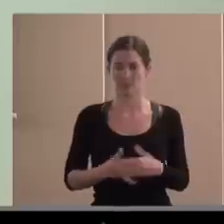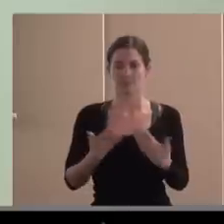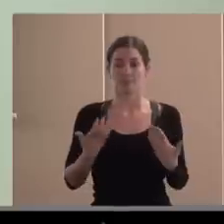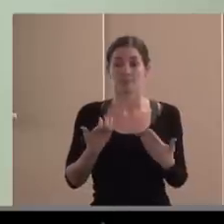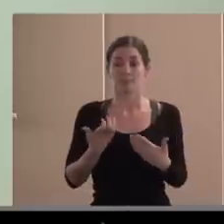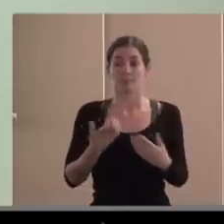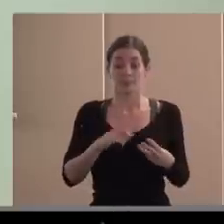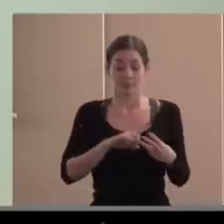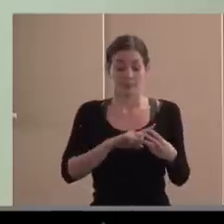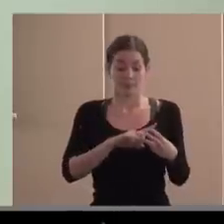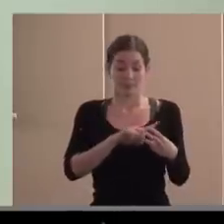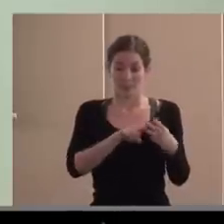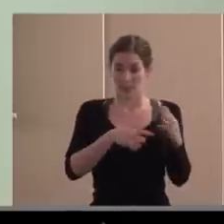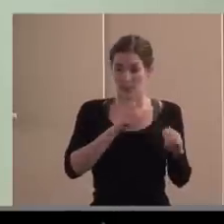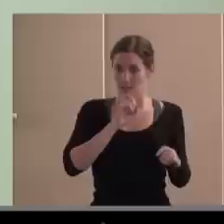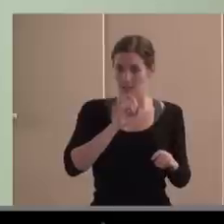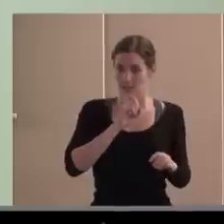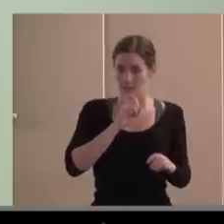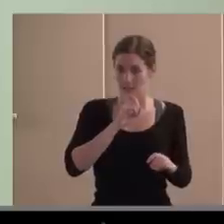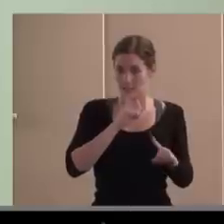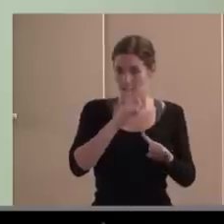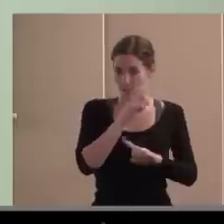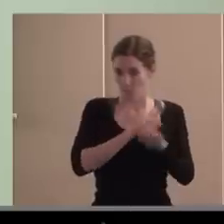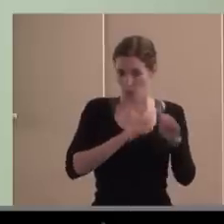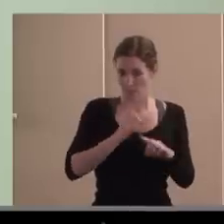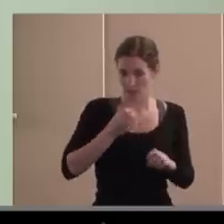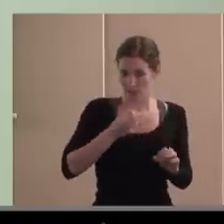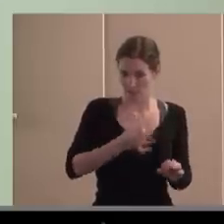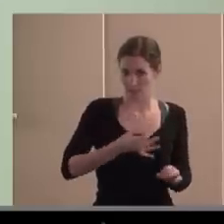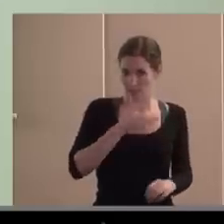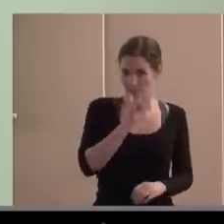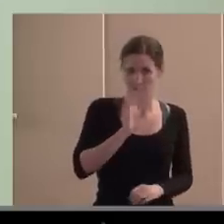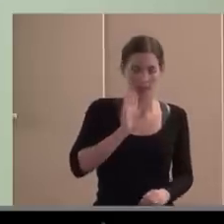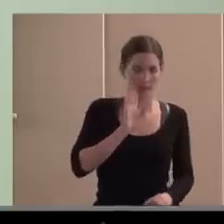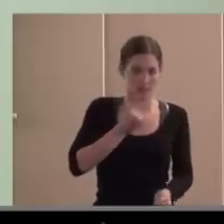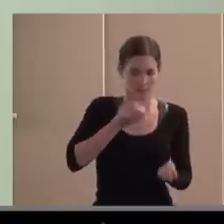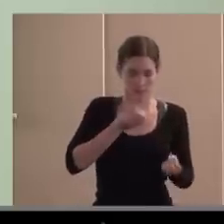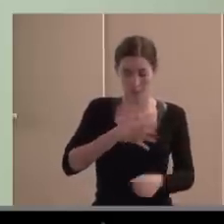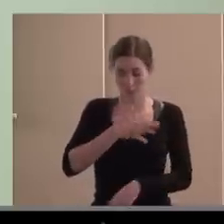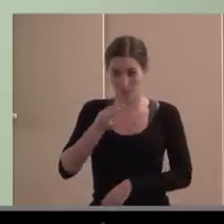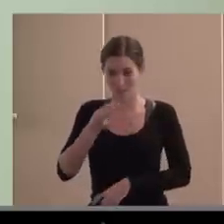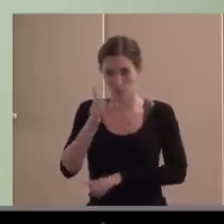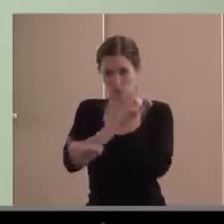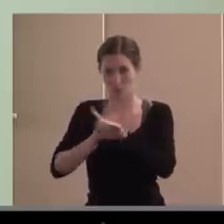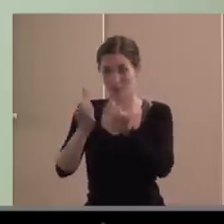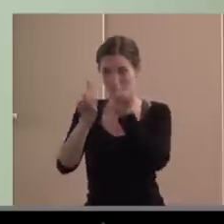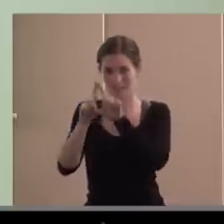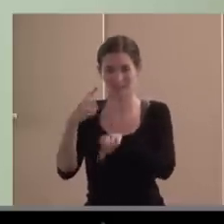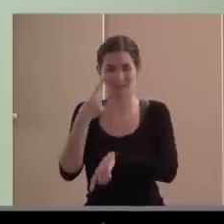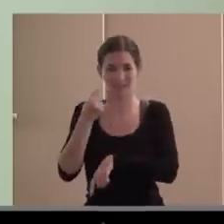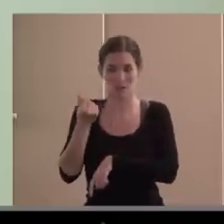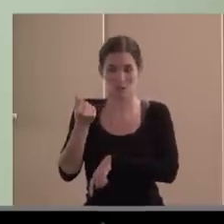precariedad sempiterna, financiera de nuestras organizaciones, le añadimos o le agregamos la crisis actual,